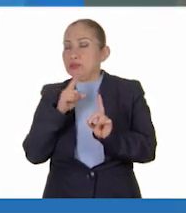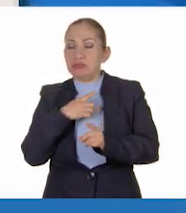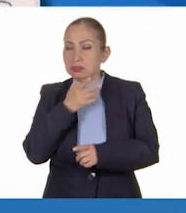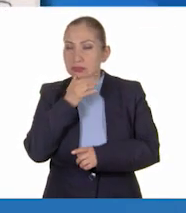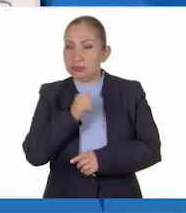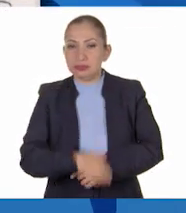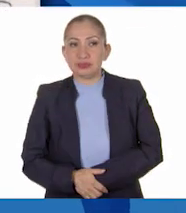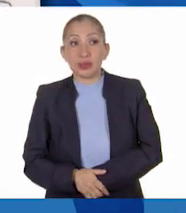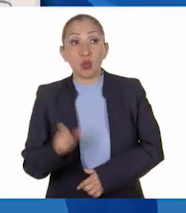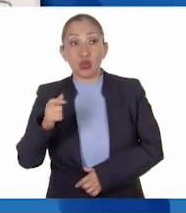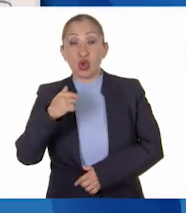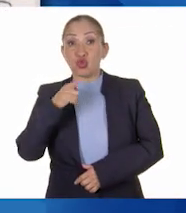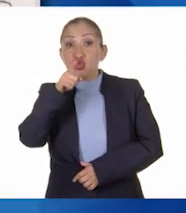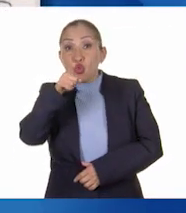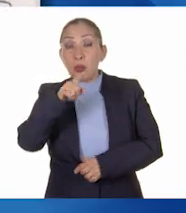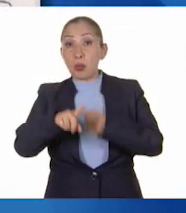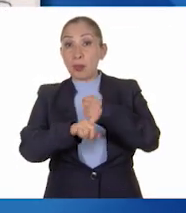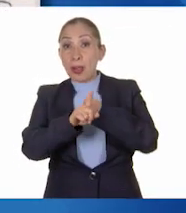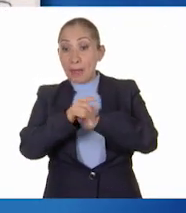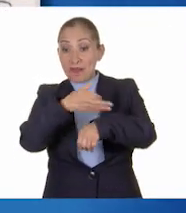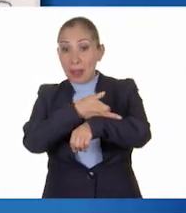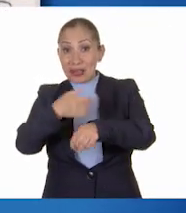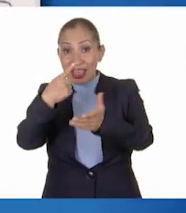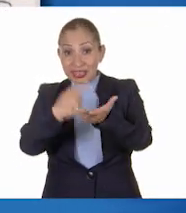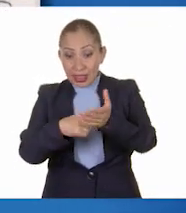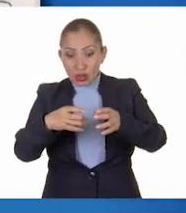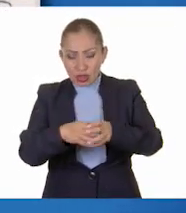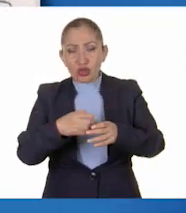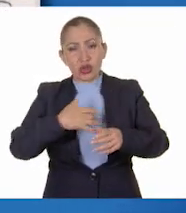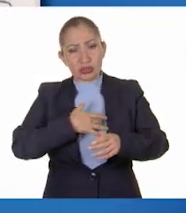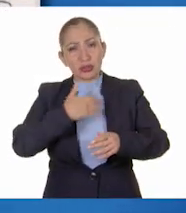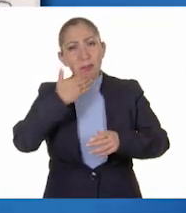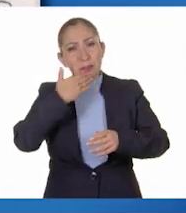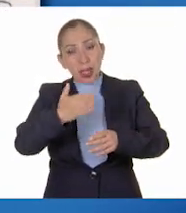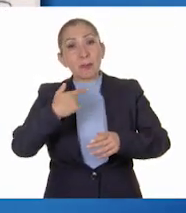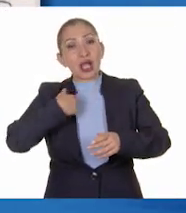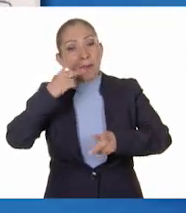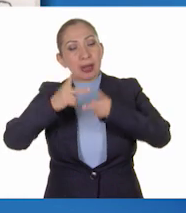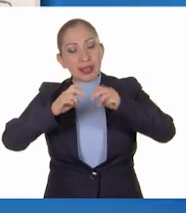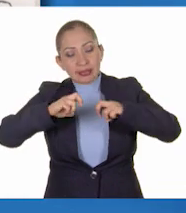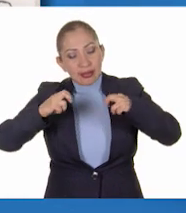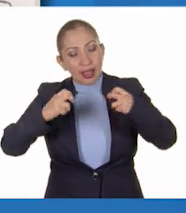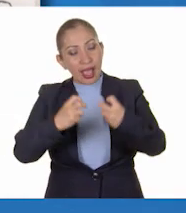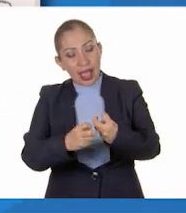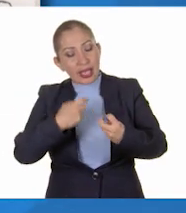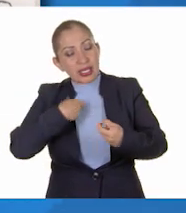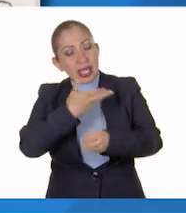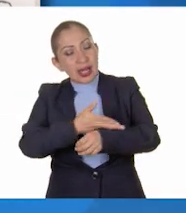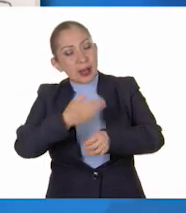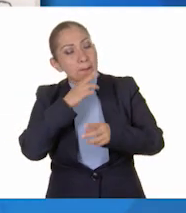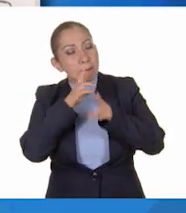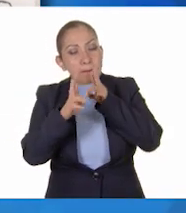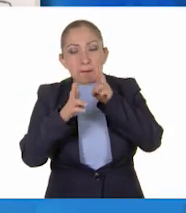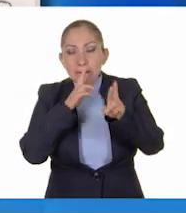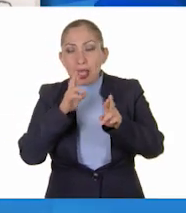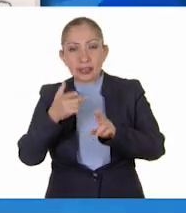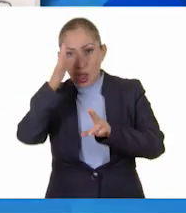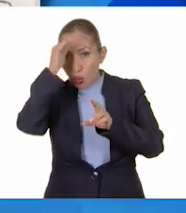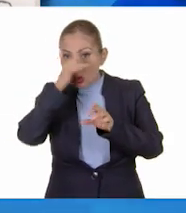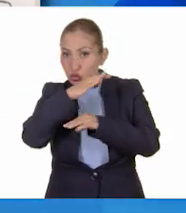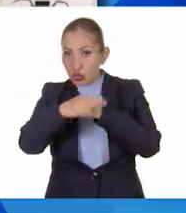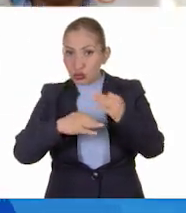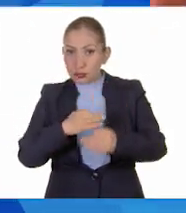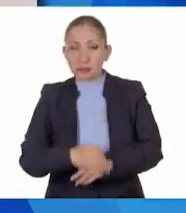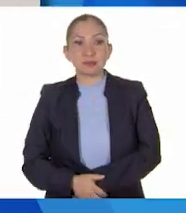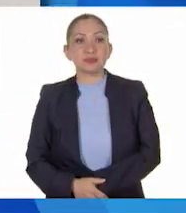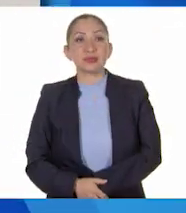Cuando tengo un conflicto familiar, me siento bien porque lo platicamos y damos soluciones y quedamos de acuerdo.